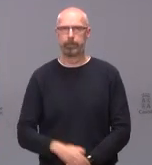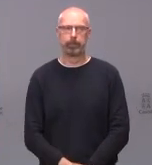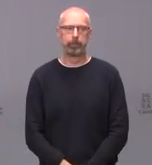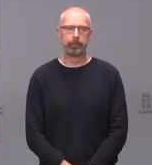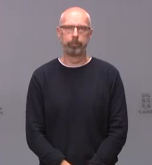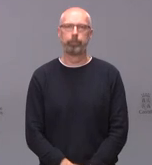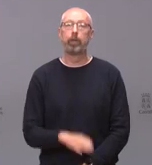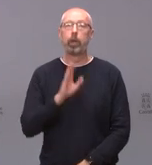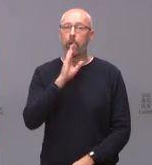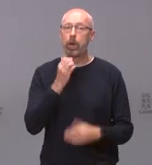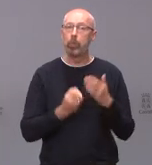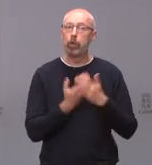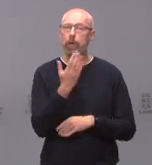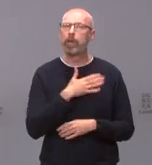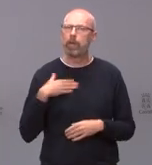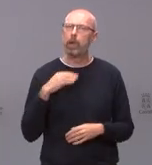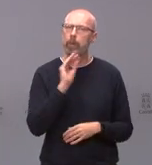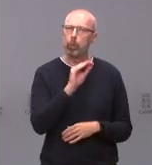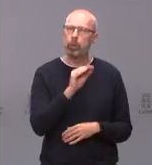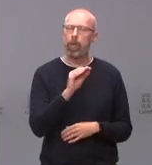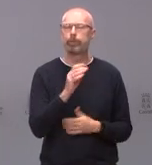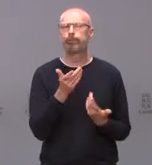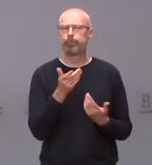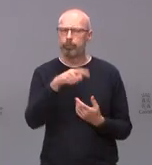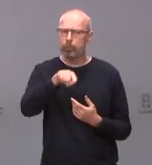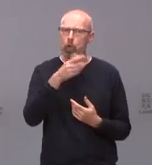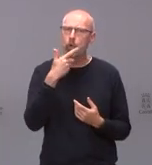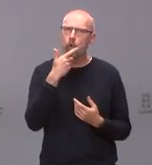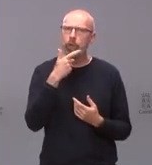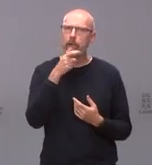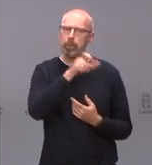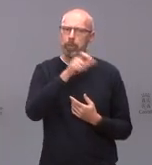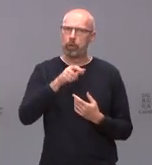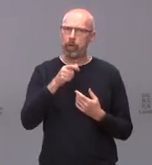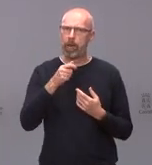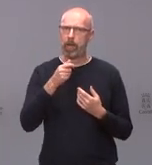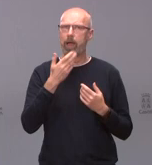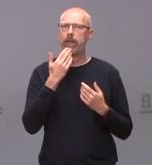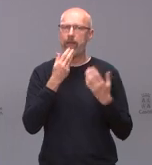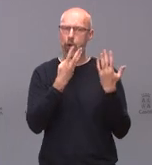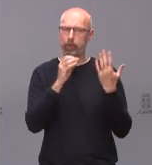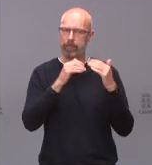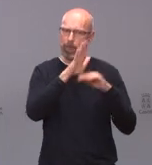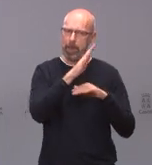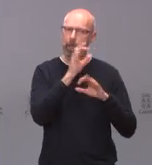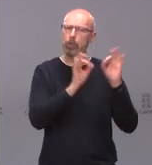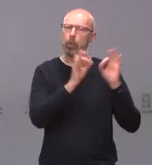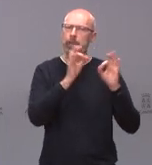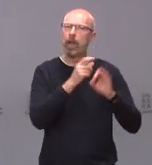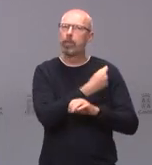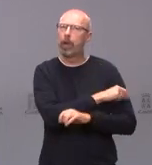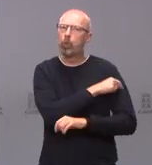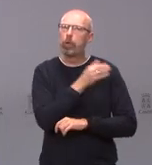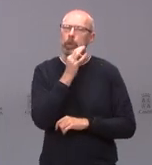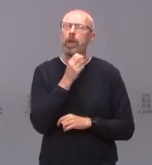Buenos días yo quería preguntarle si conoce el porcentaje de las personas mayores de 80 años que ya están inmunizadas en la comunidad y por